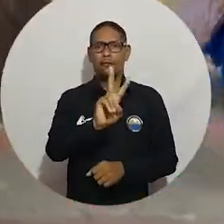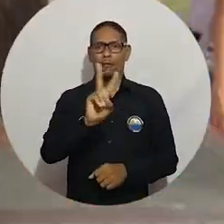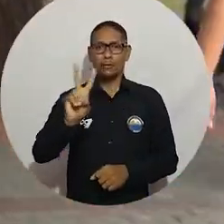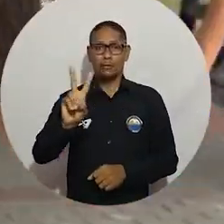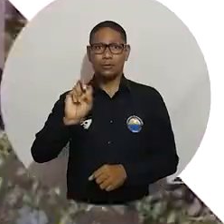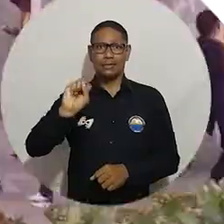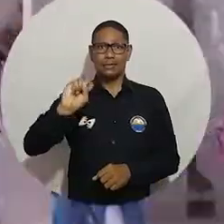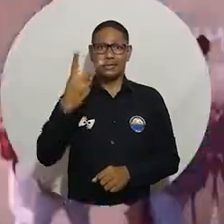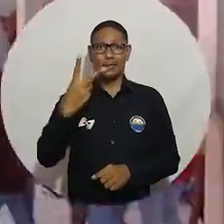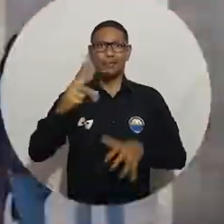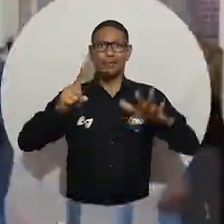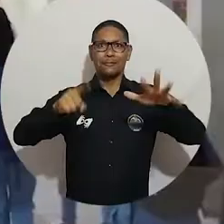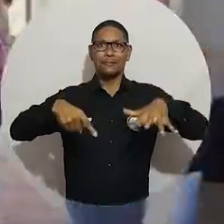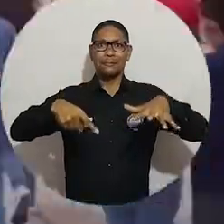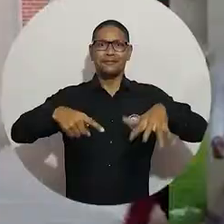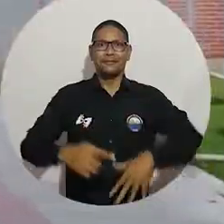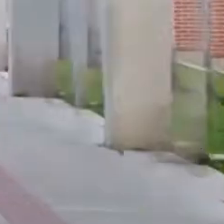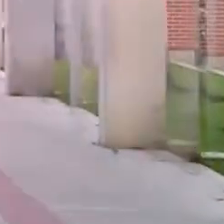-2.